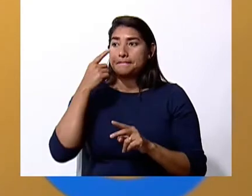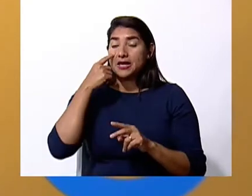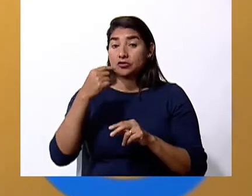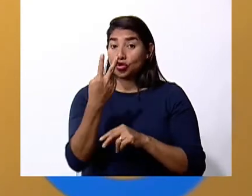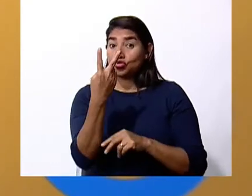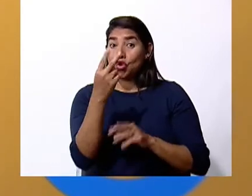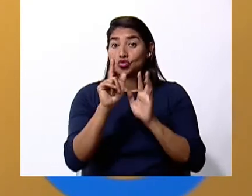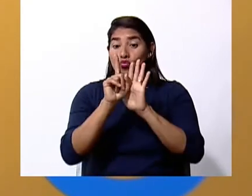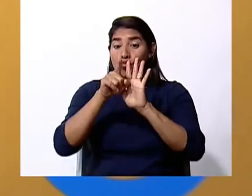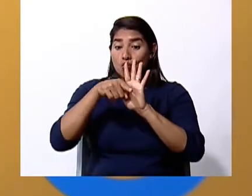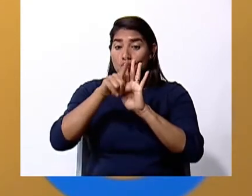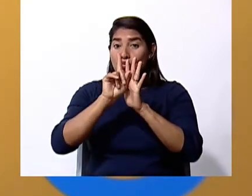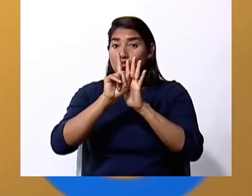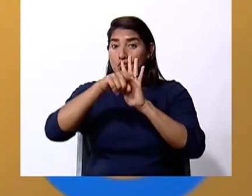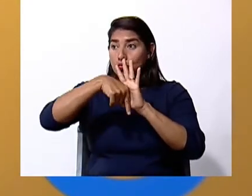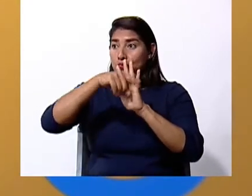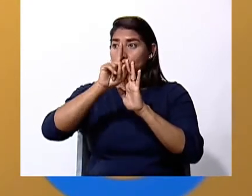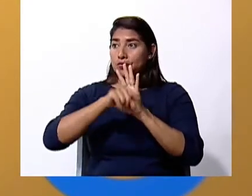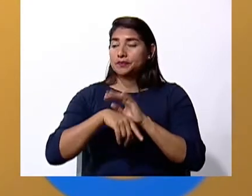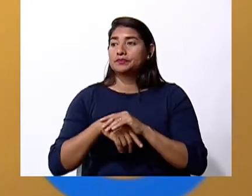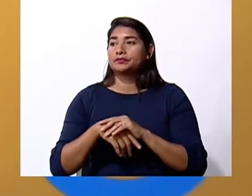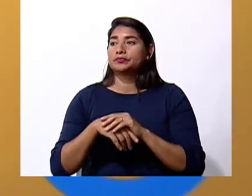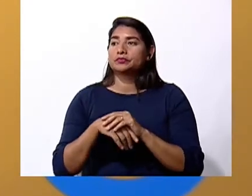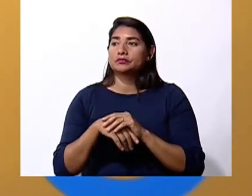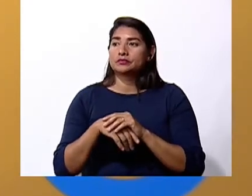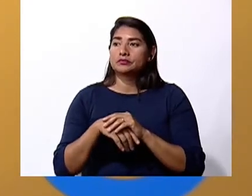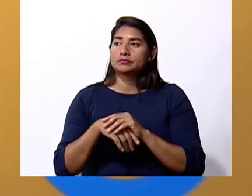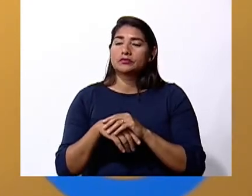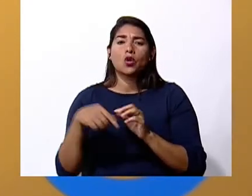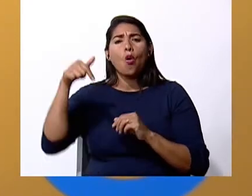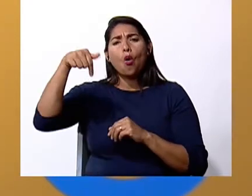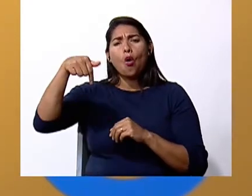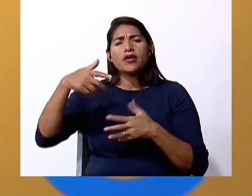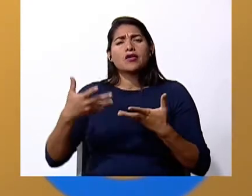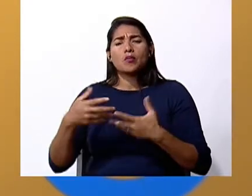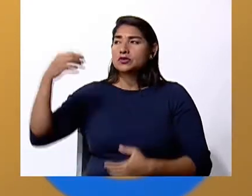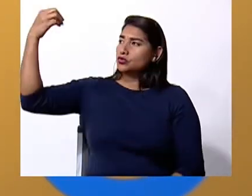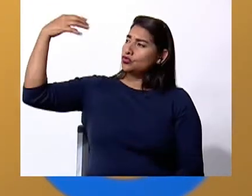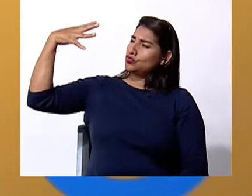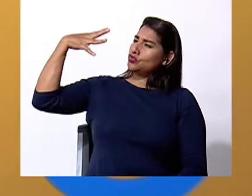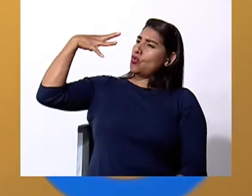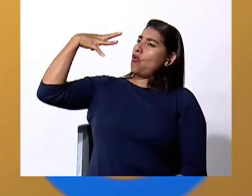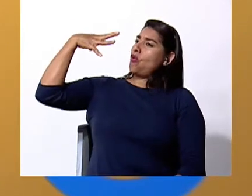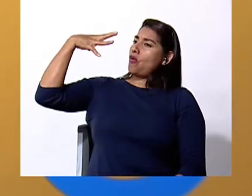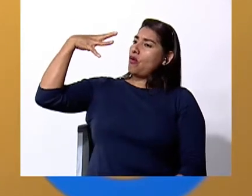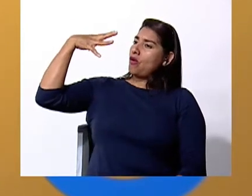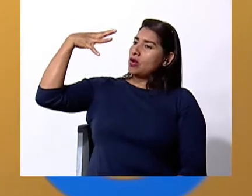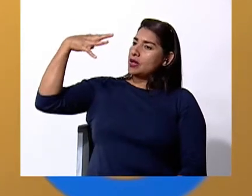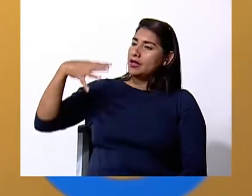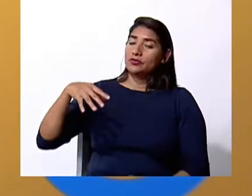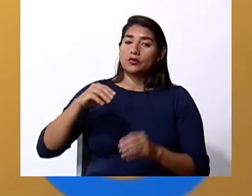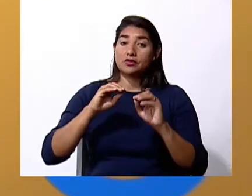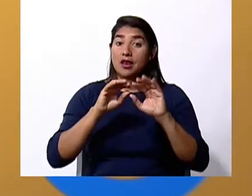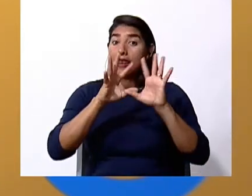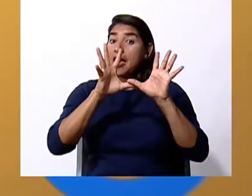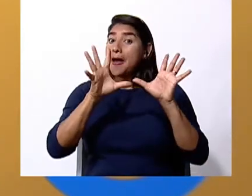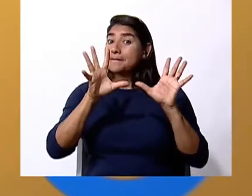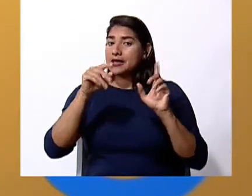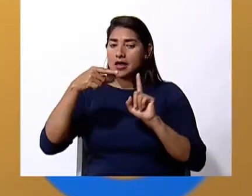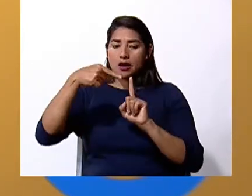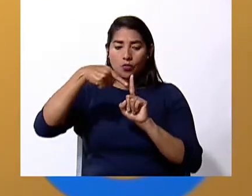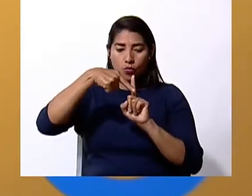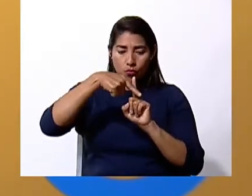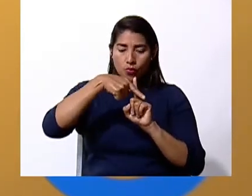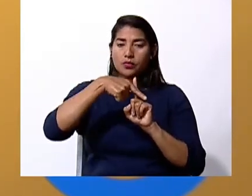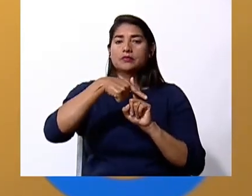Entonces, por ejemplo, ¿qué les dije que estaba haciendo ahorita sol? Muy bien. Está muy soleada esta mañana. Esa